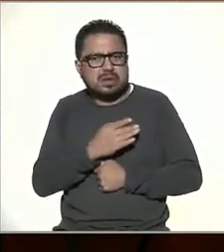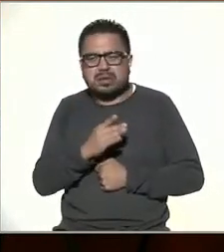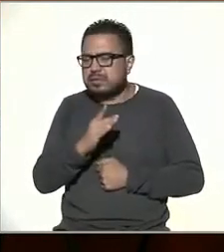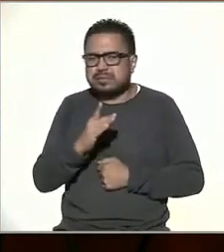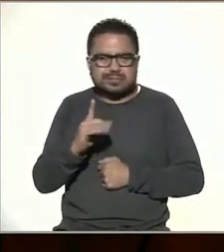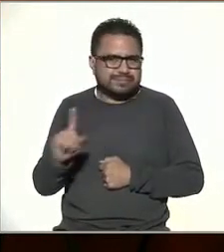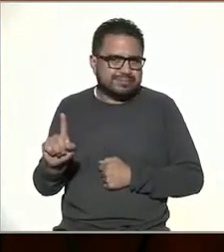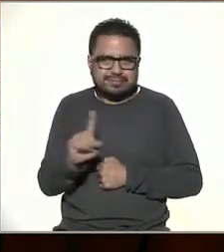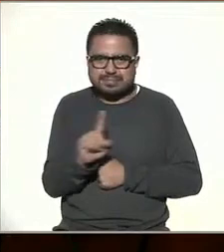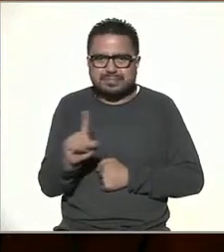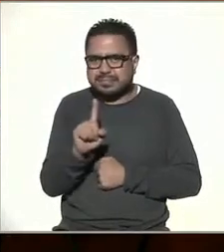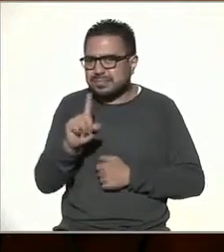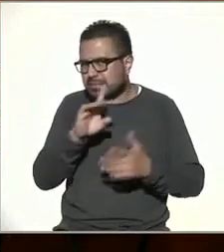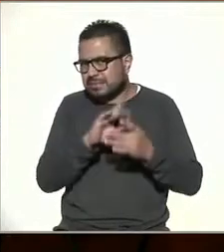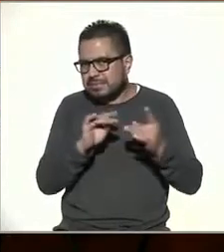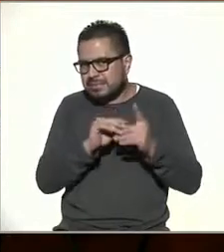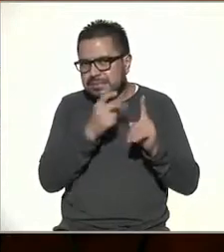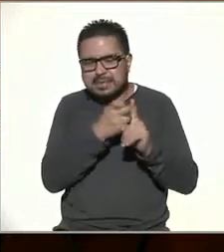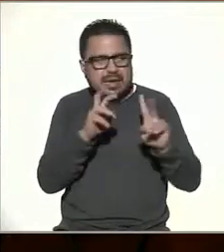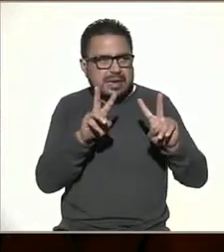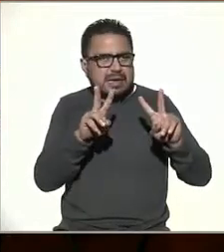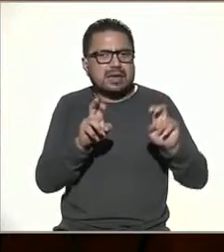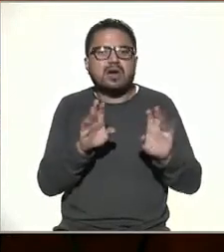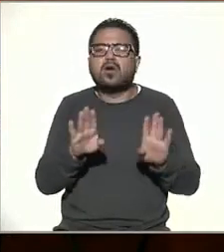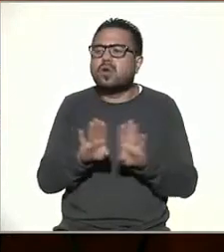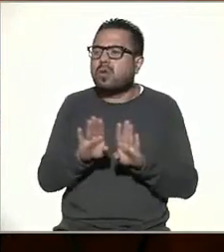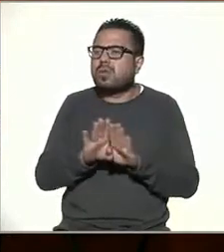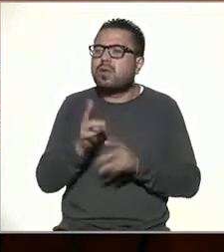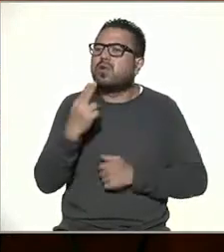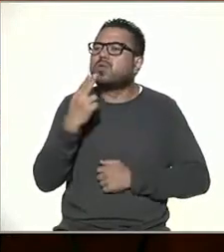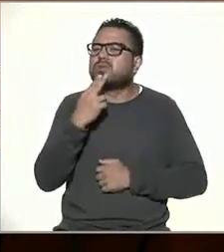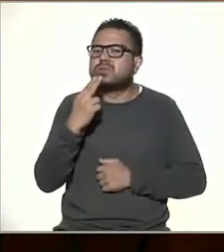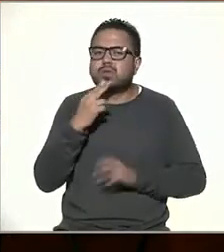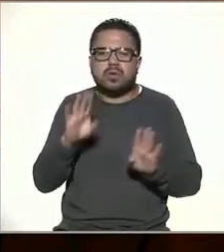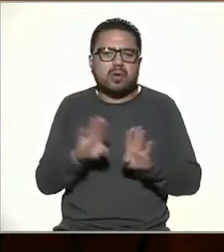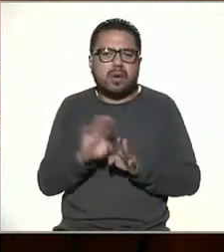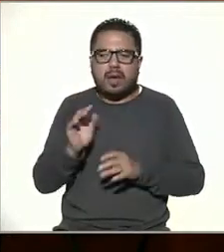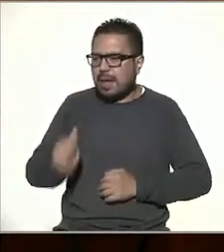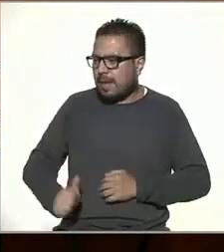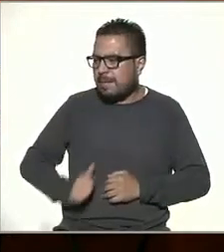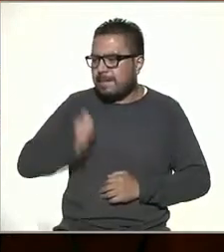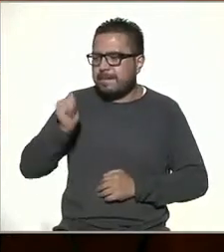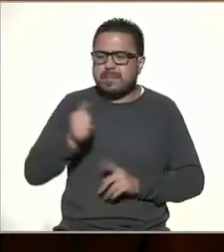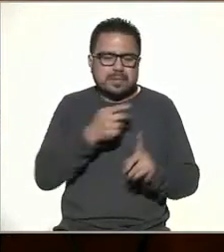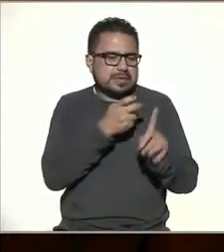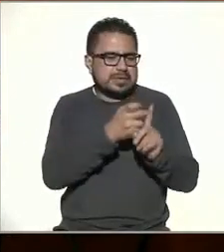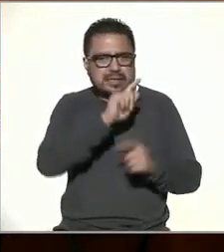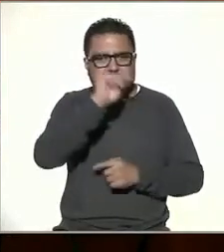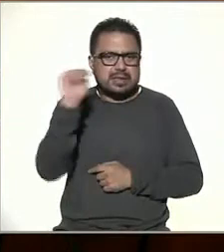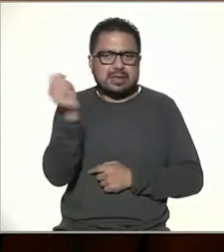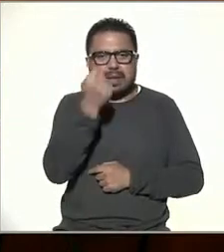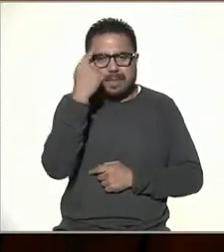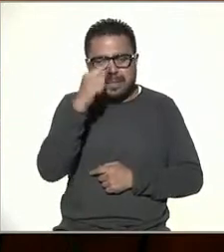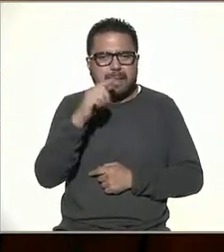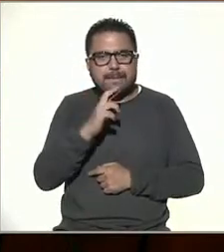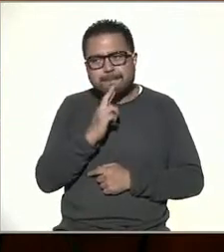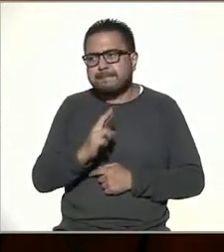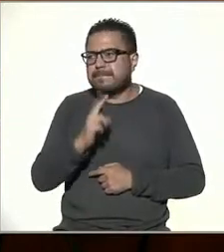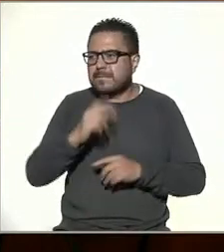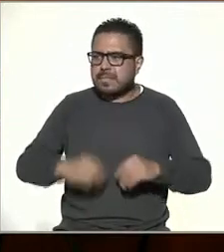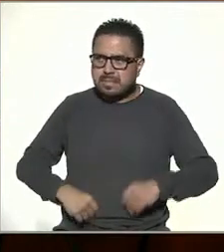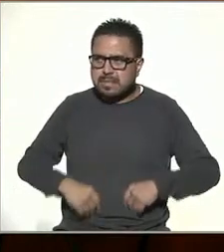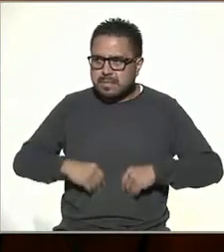que hablar de este tema, entonces, ¿qué uso damos y cómo aprovechamos esas tecnologías para mejor vivir como